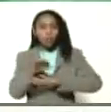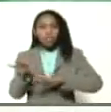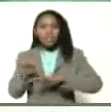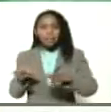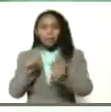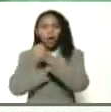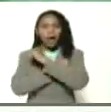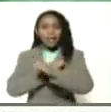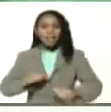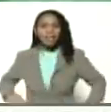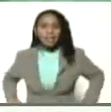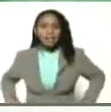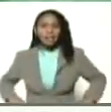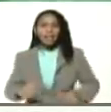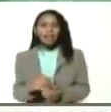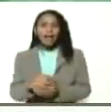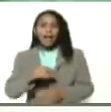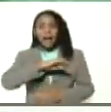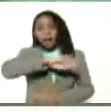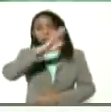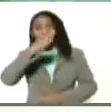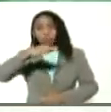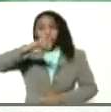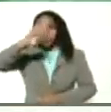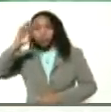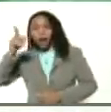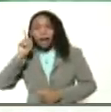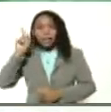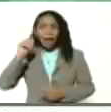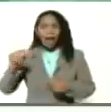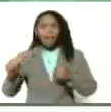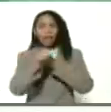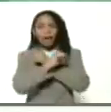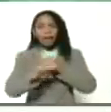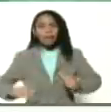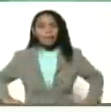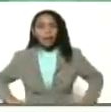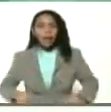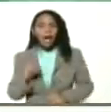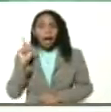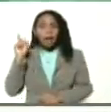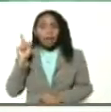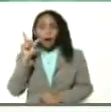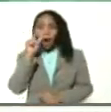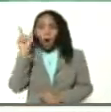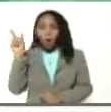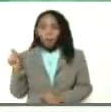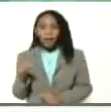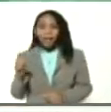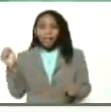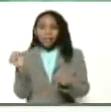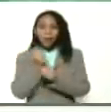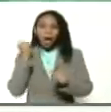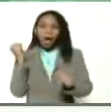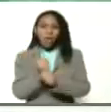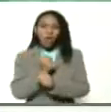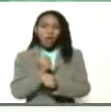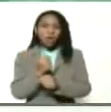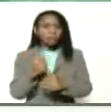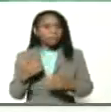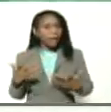Carrizal en las colinas de Carrizal allá está José Bolívar operador de